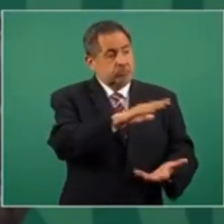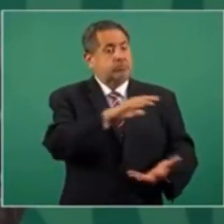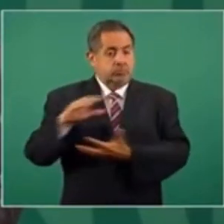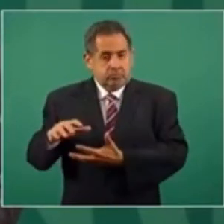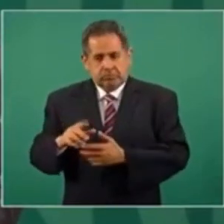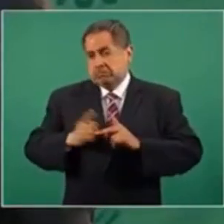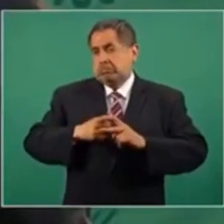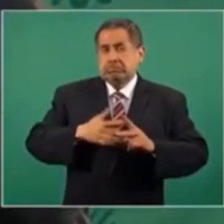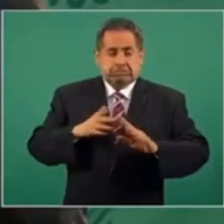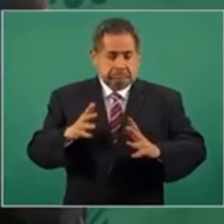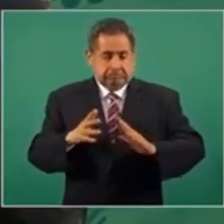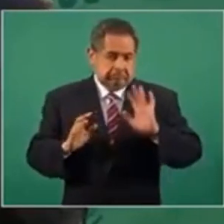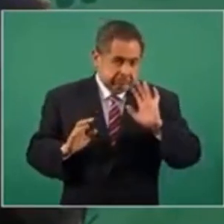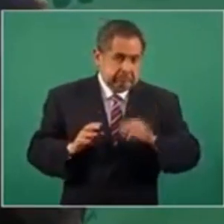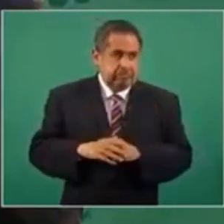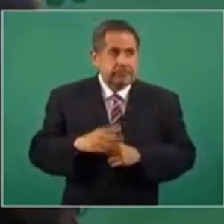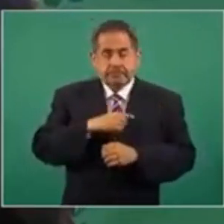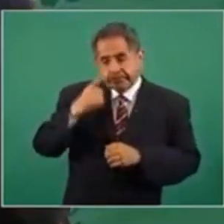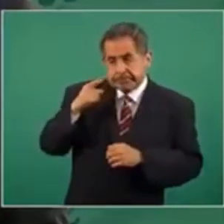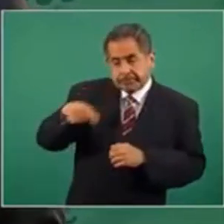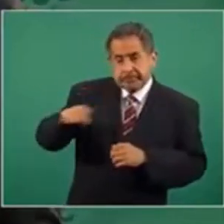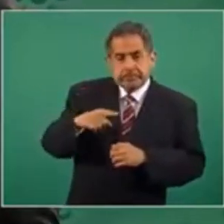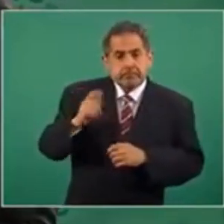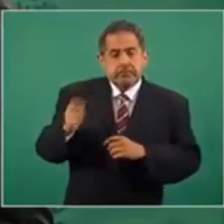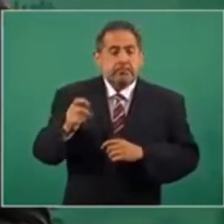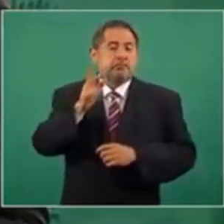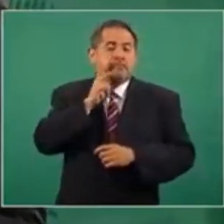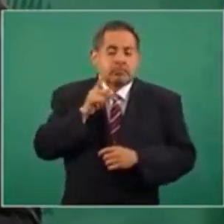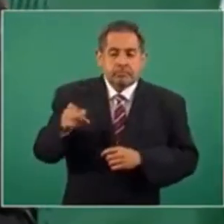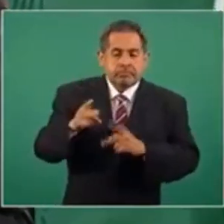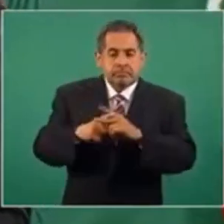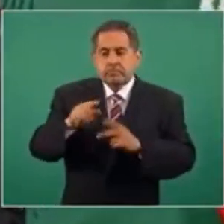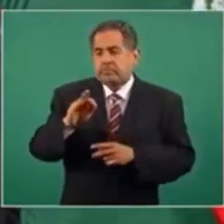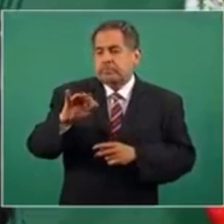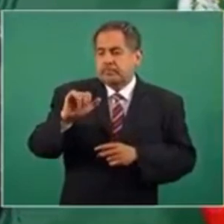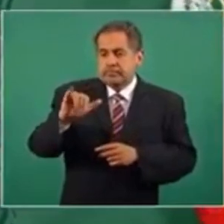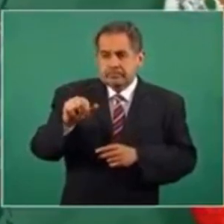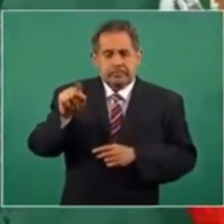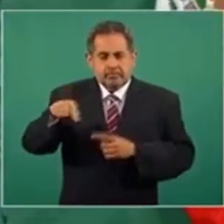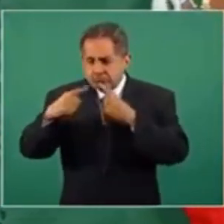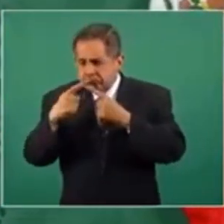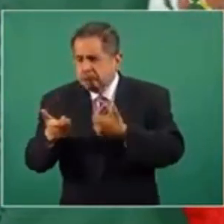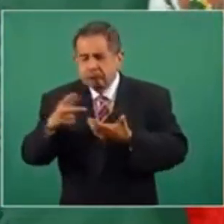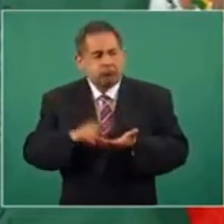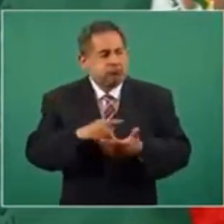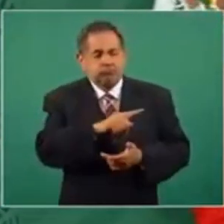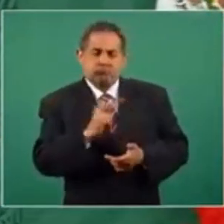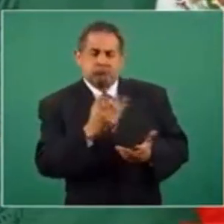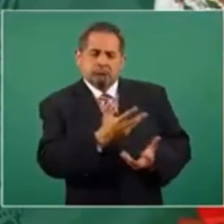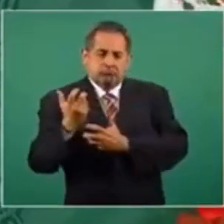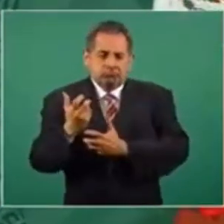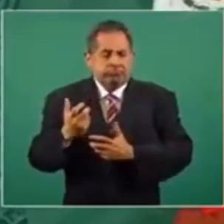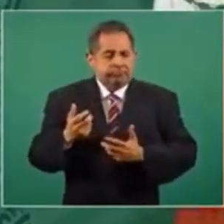lo que se estima, y eso tendría Pemex, la fiscalía que